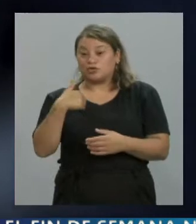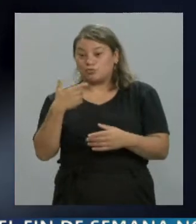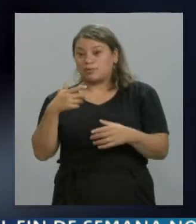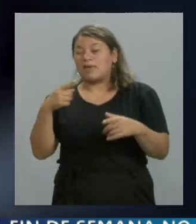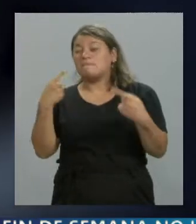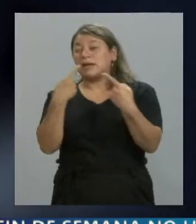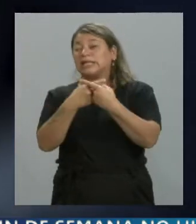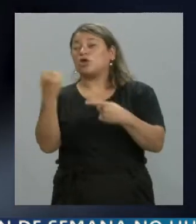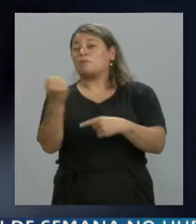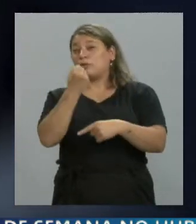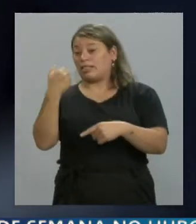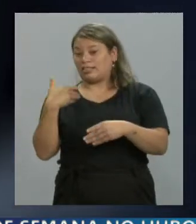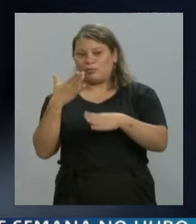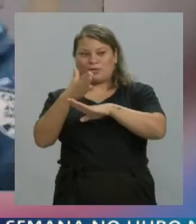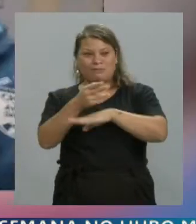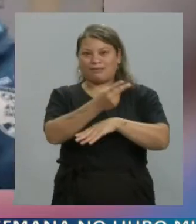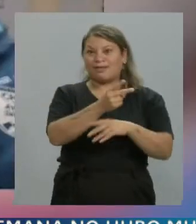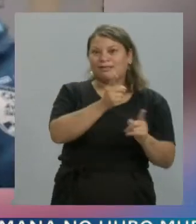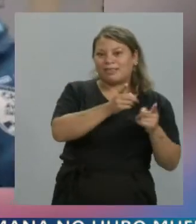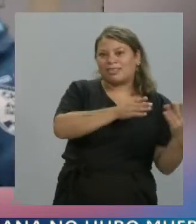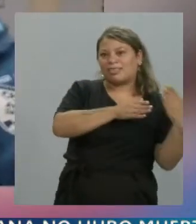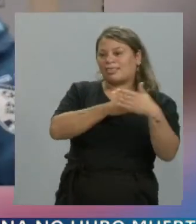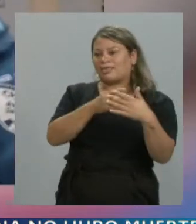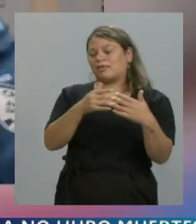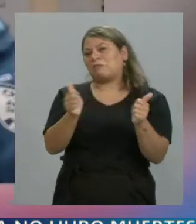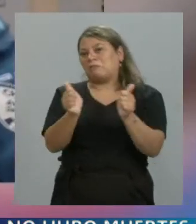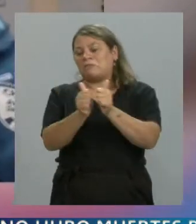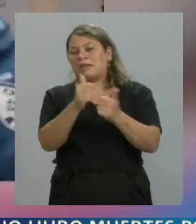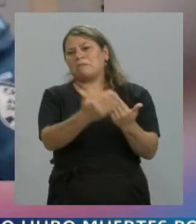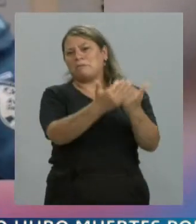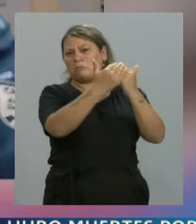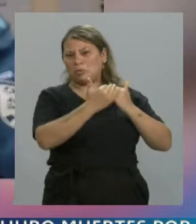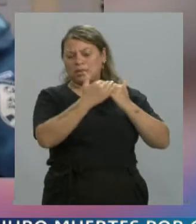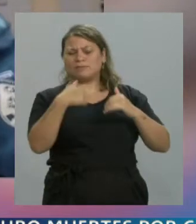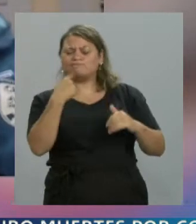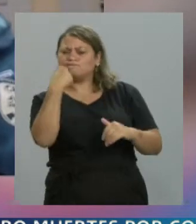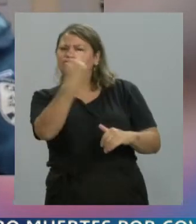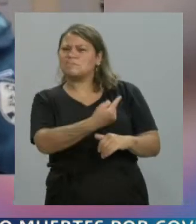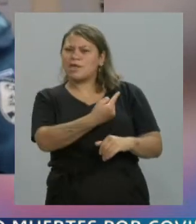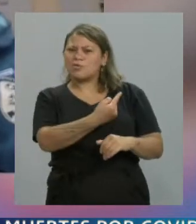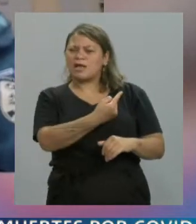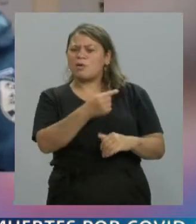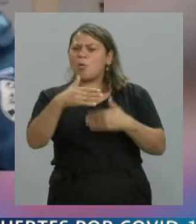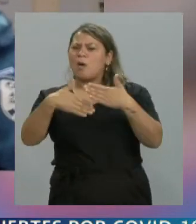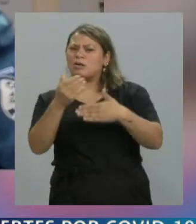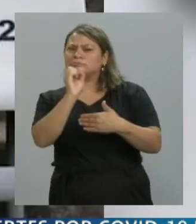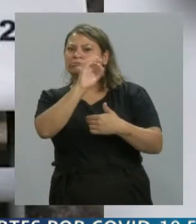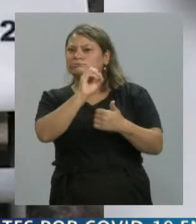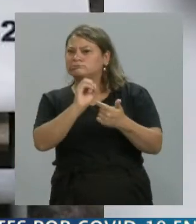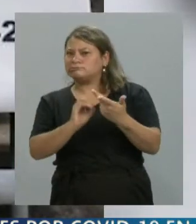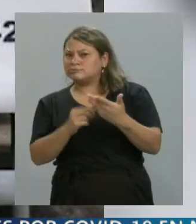partidos muy importantes que nos encontrábamos, él era mi apoyo, yo le preguntaba los nombres de los jugadores,